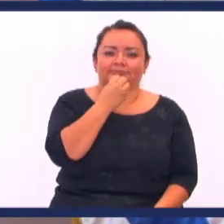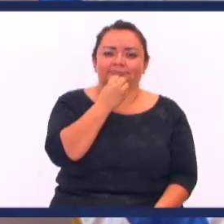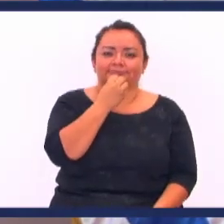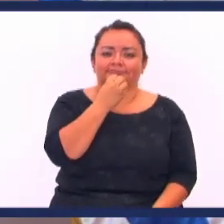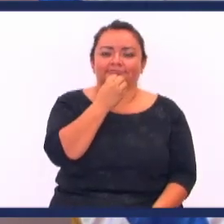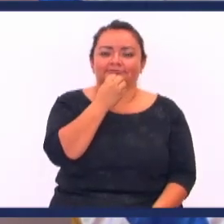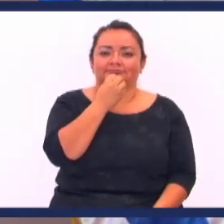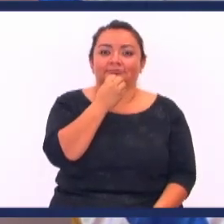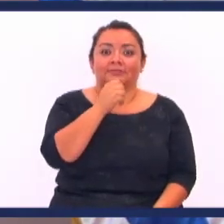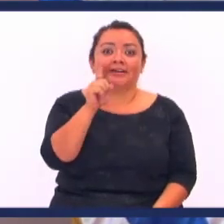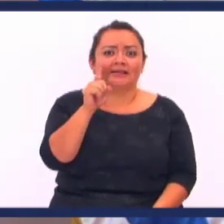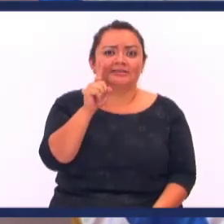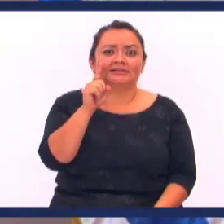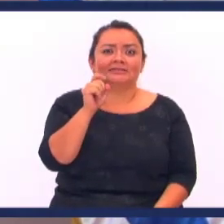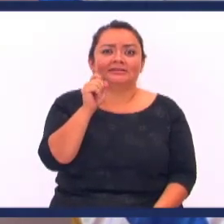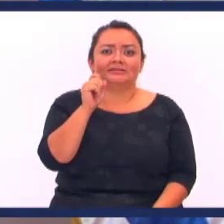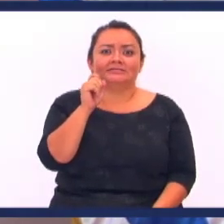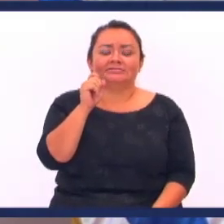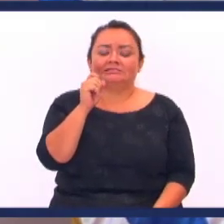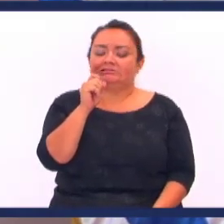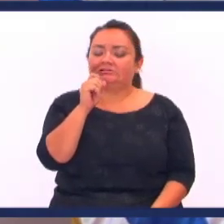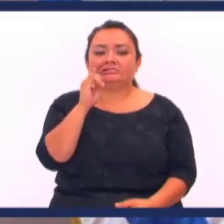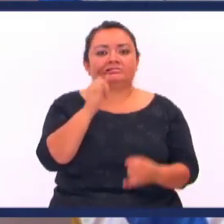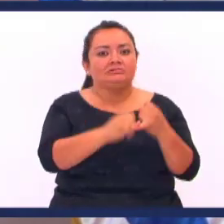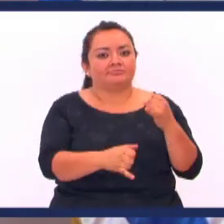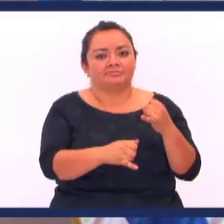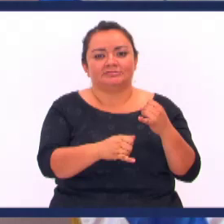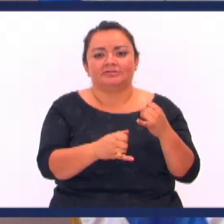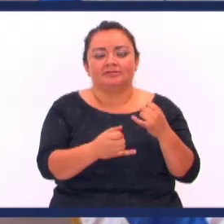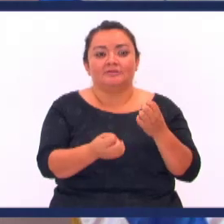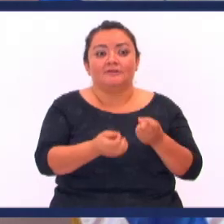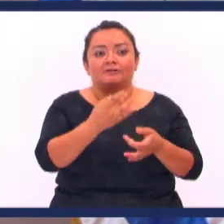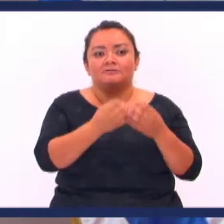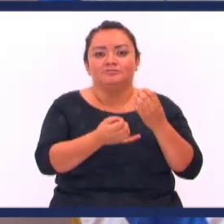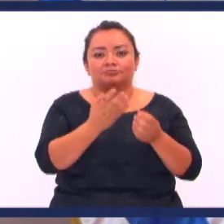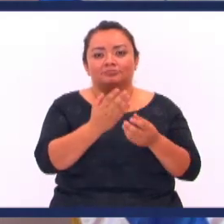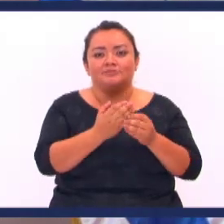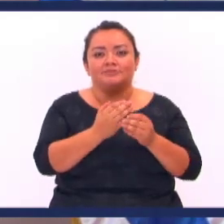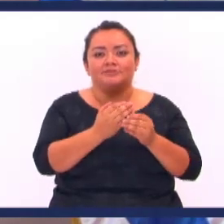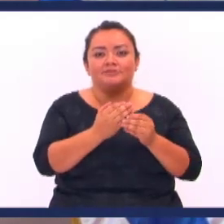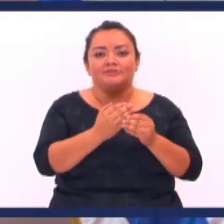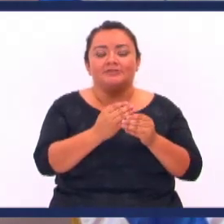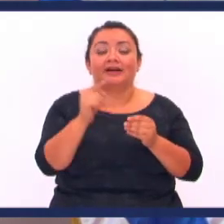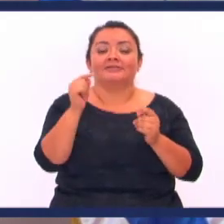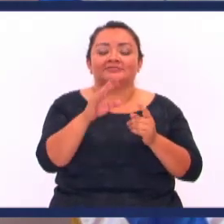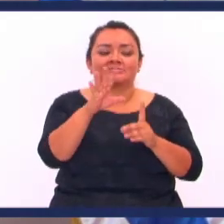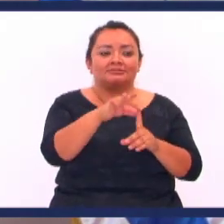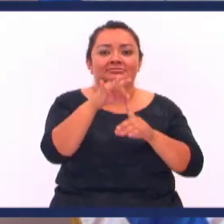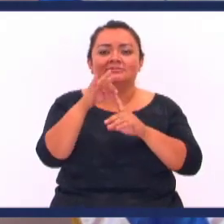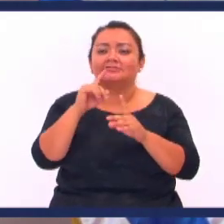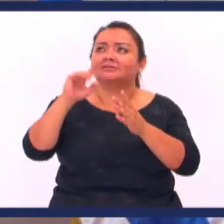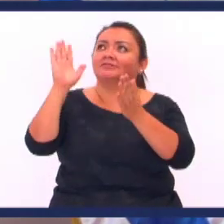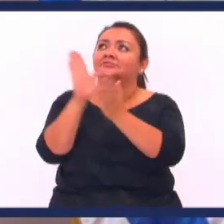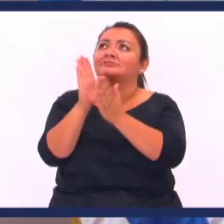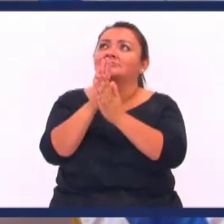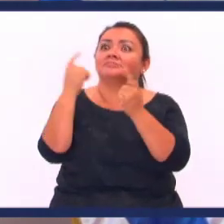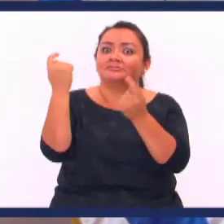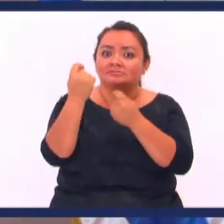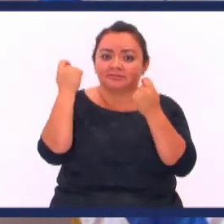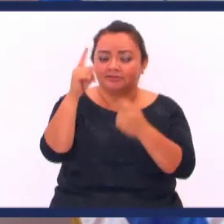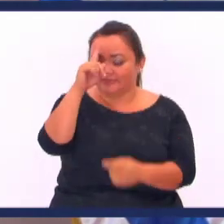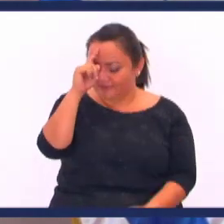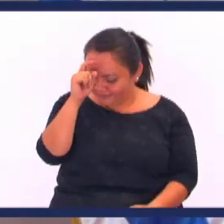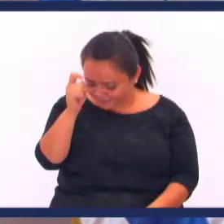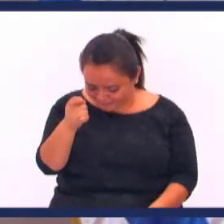El cual Aunque perecedero Se prueba con fuego Sea hallada Alabanza Y gloria